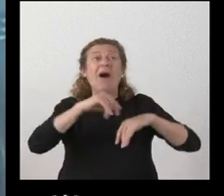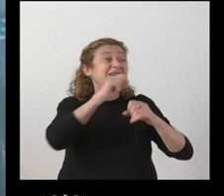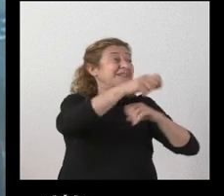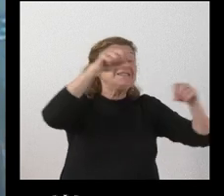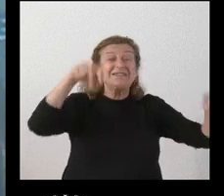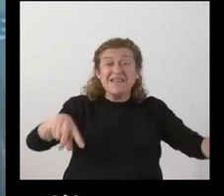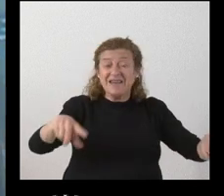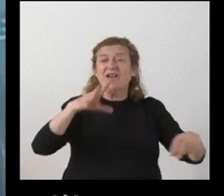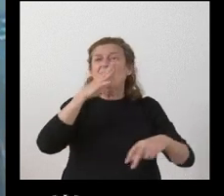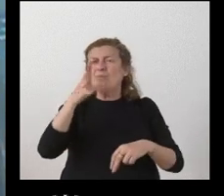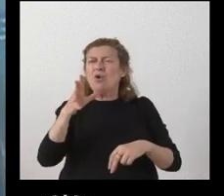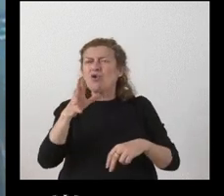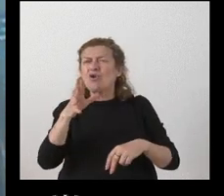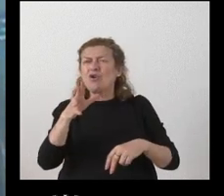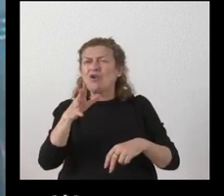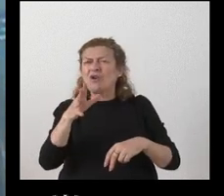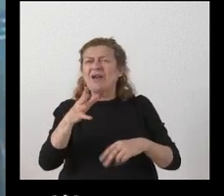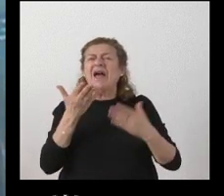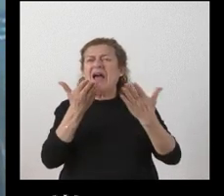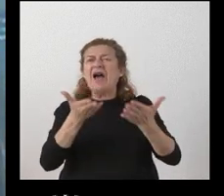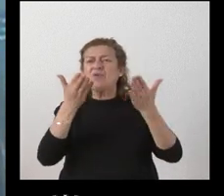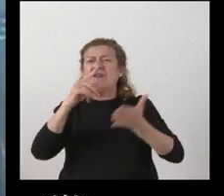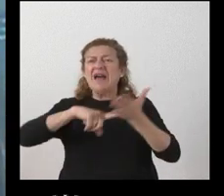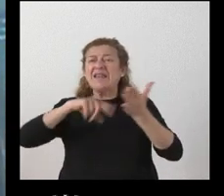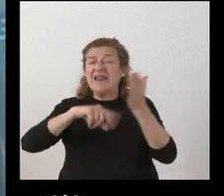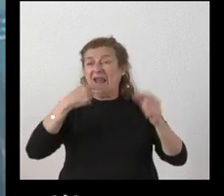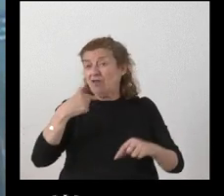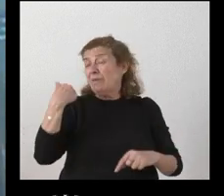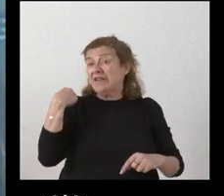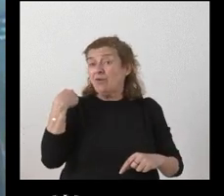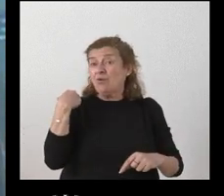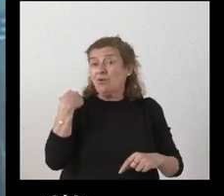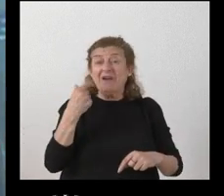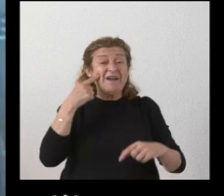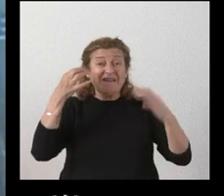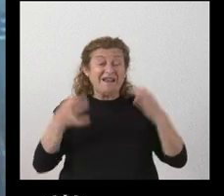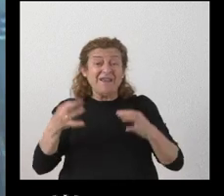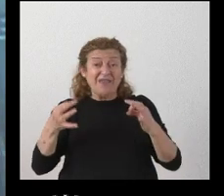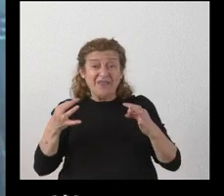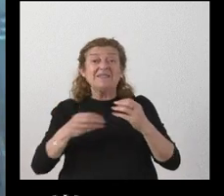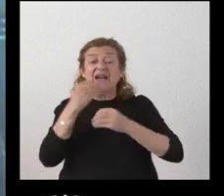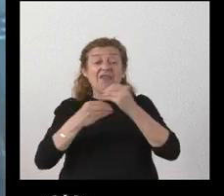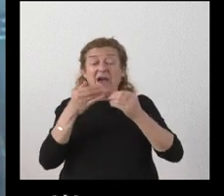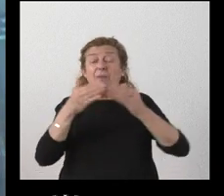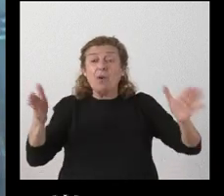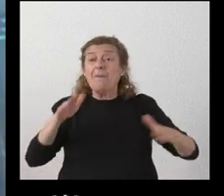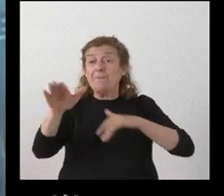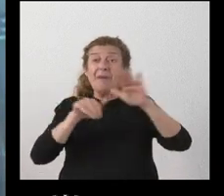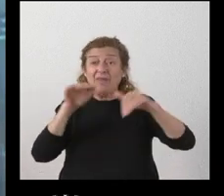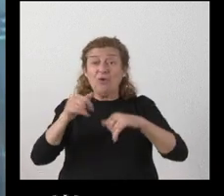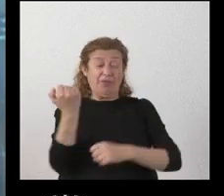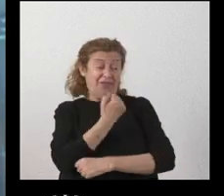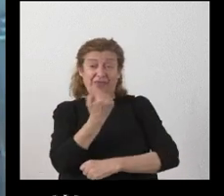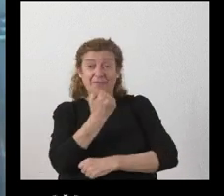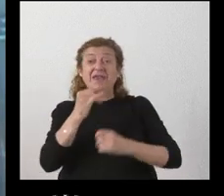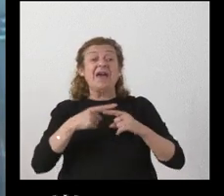porque las que las ayudas de alquiler del año pasado en realidad se abrió el plazo y se convocaron en diciembre y